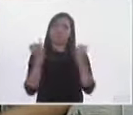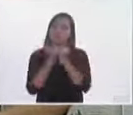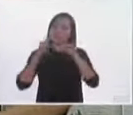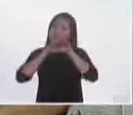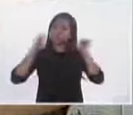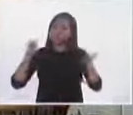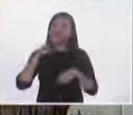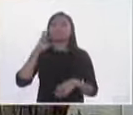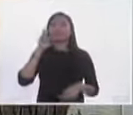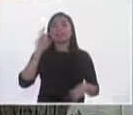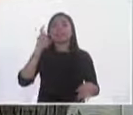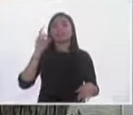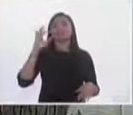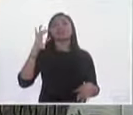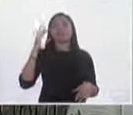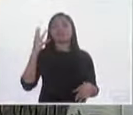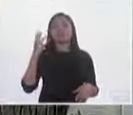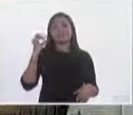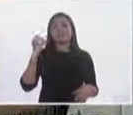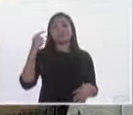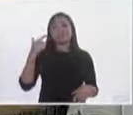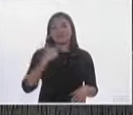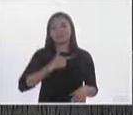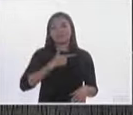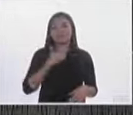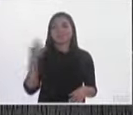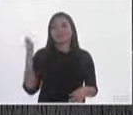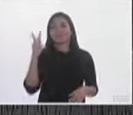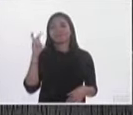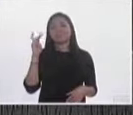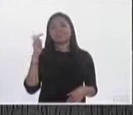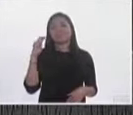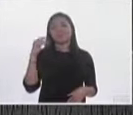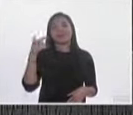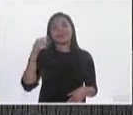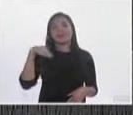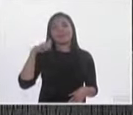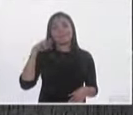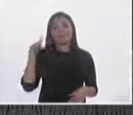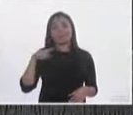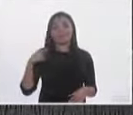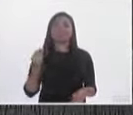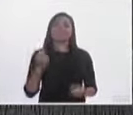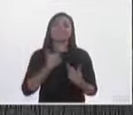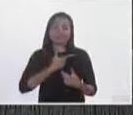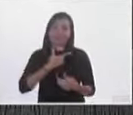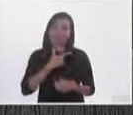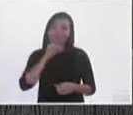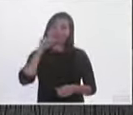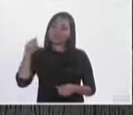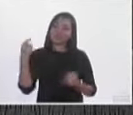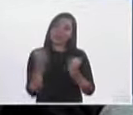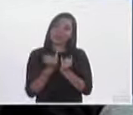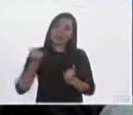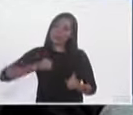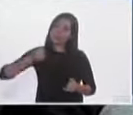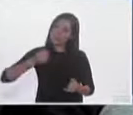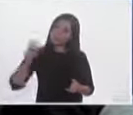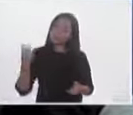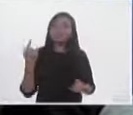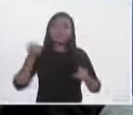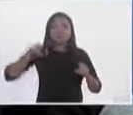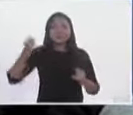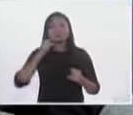53 07. Me da mucho gusto saludar a Pepe Gómez. Pepe. Hola Trini, pues el gusto es mío también de saludarte, de saludar a nuestra